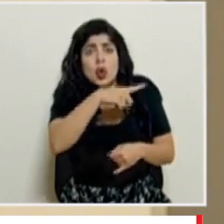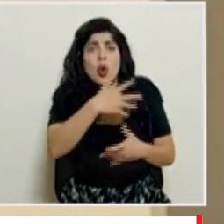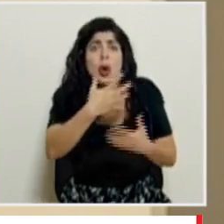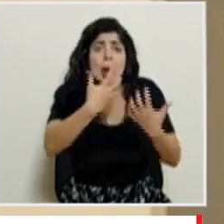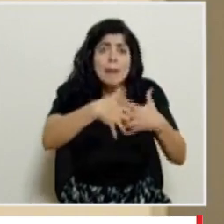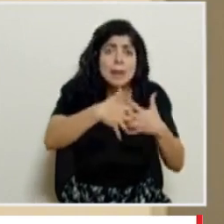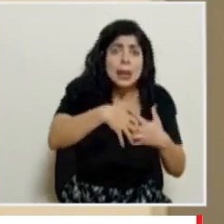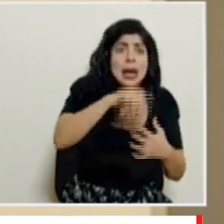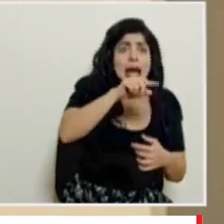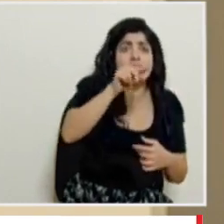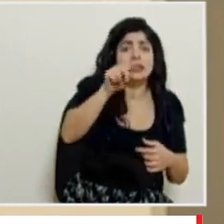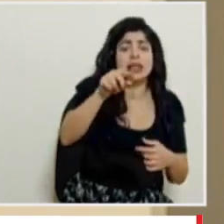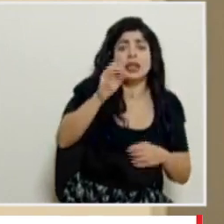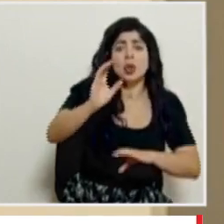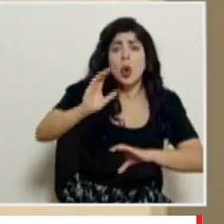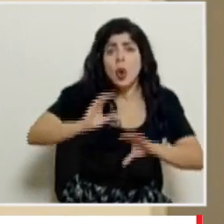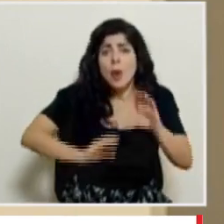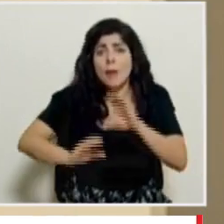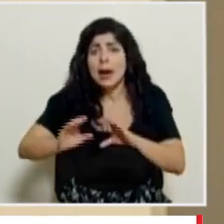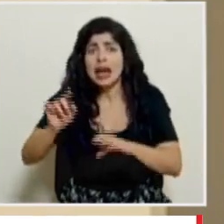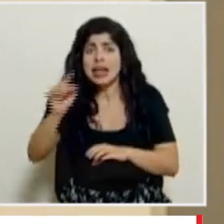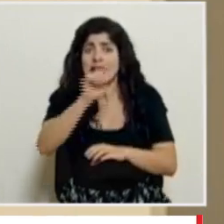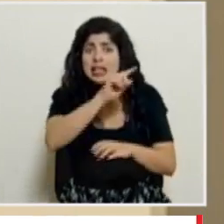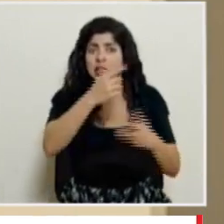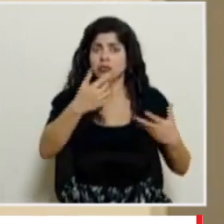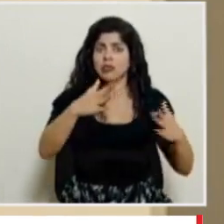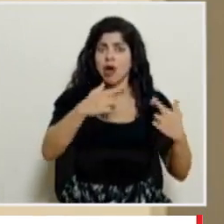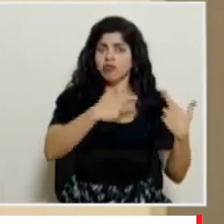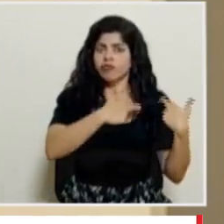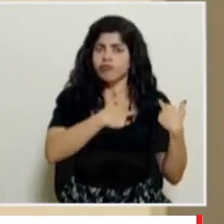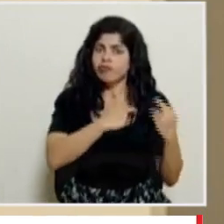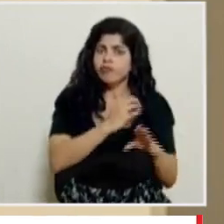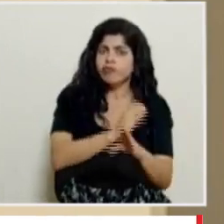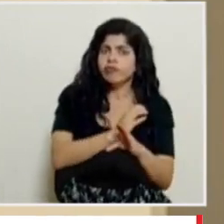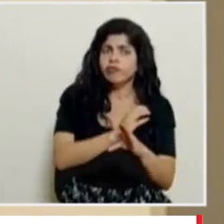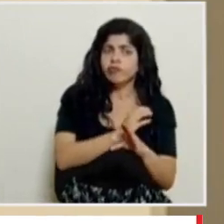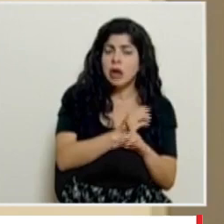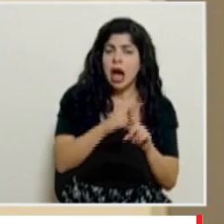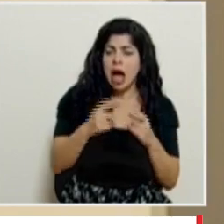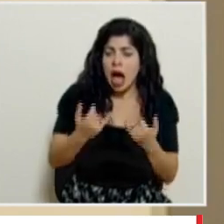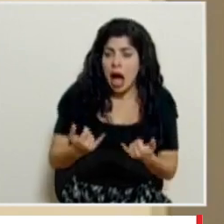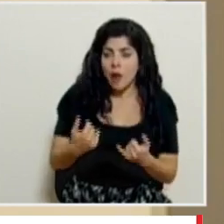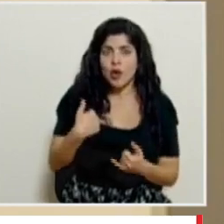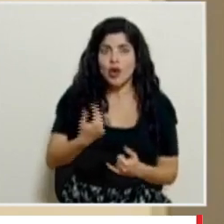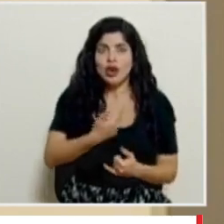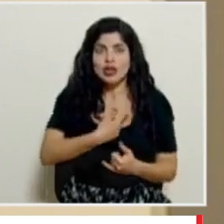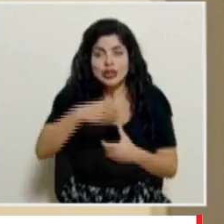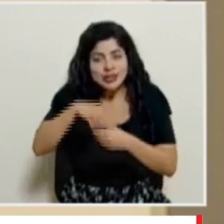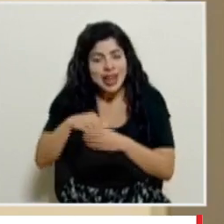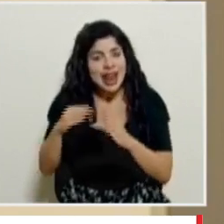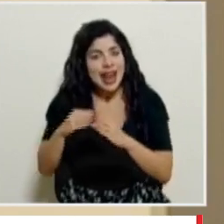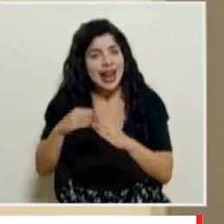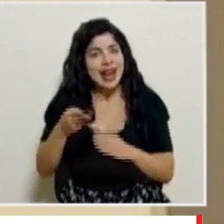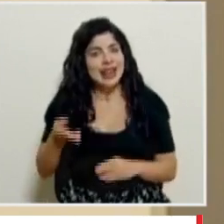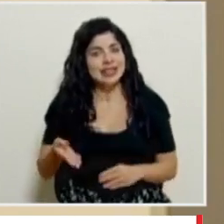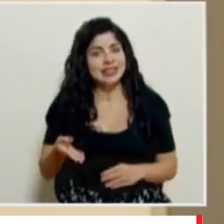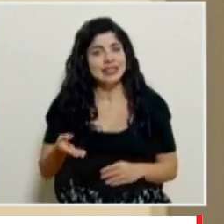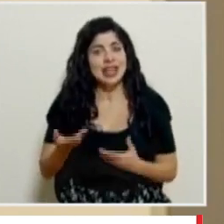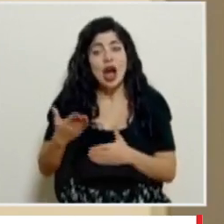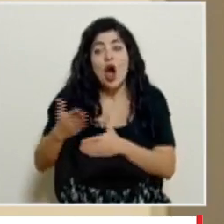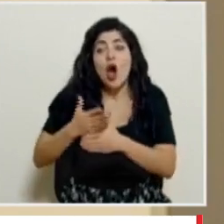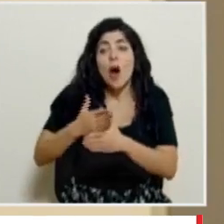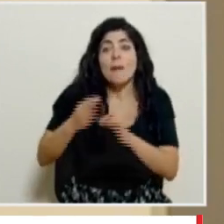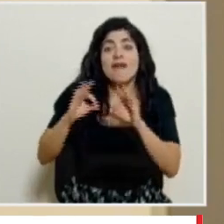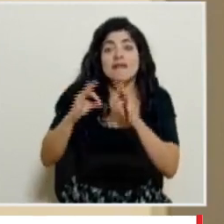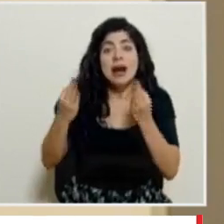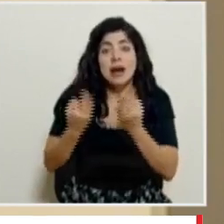las empresas del comercio que ha tomado acciones responsables. Ahora nos toca a nosotros desde nuestra casa en el compartir